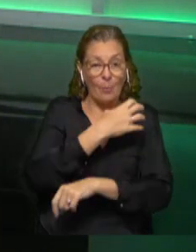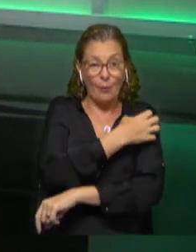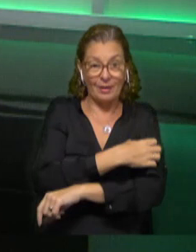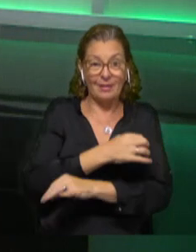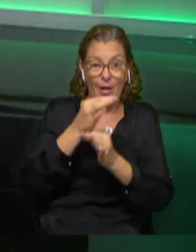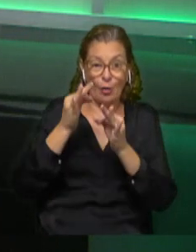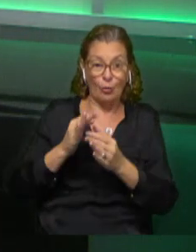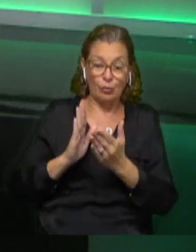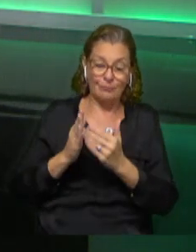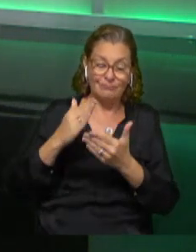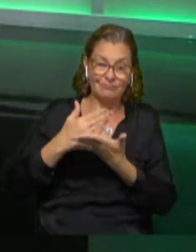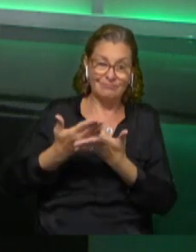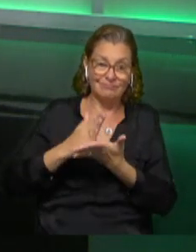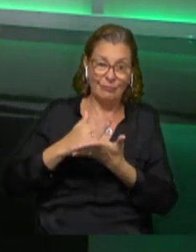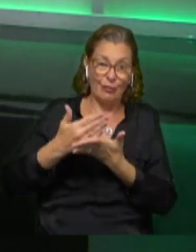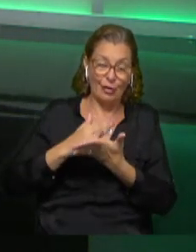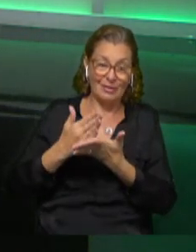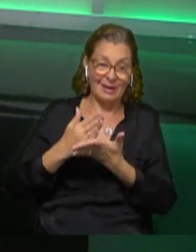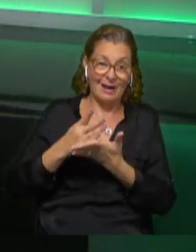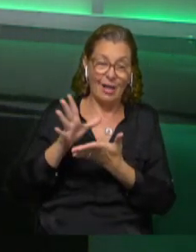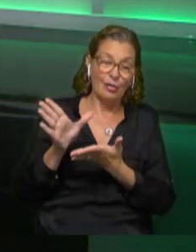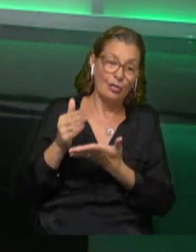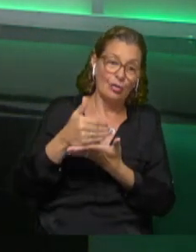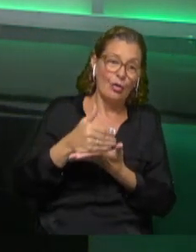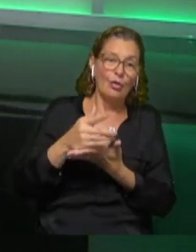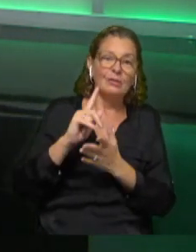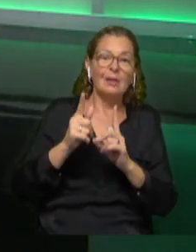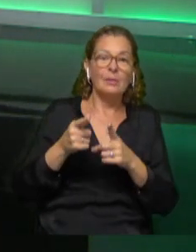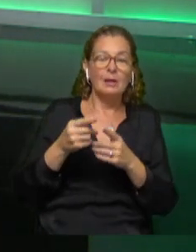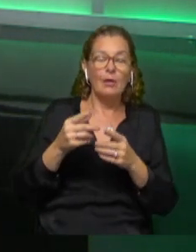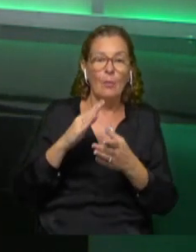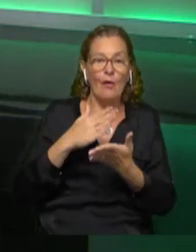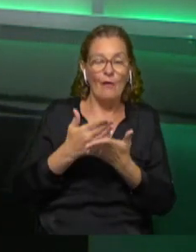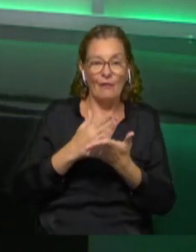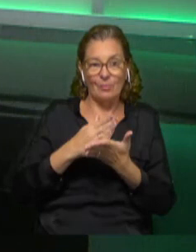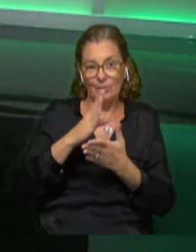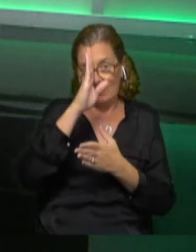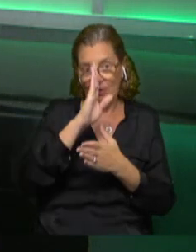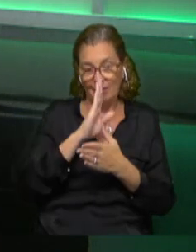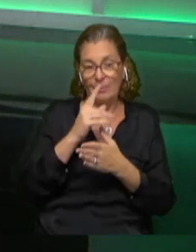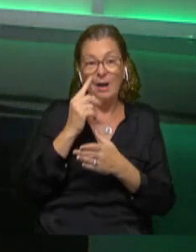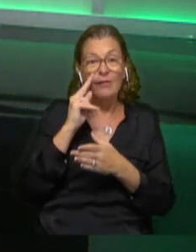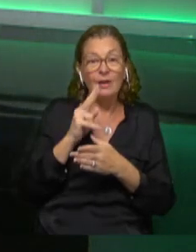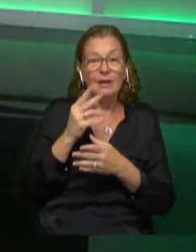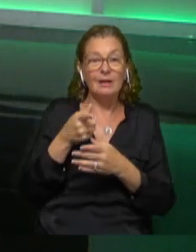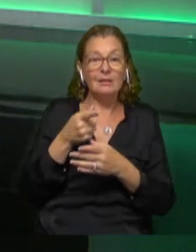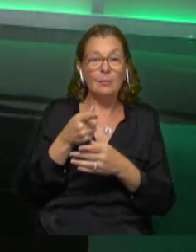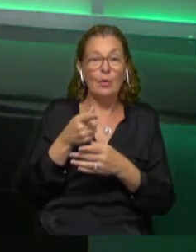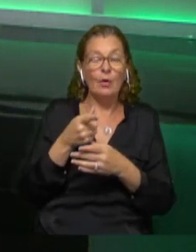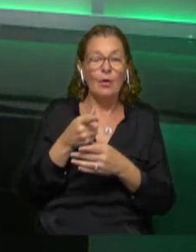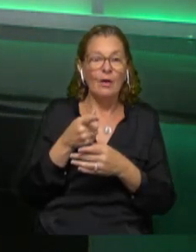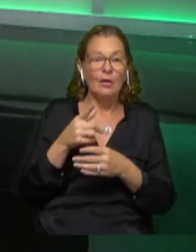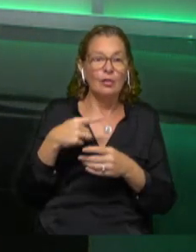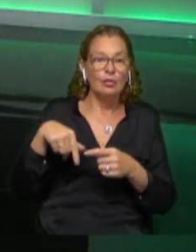justamente se encuentran en la región fronteriza, en particular con Brasil. Para hacer una recapitulación, lo que tenemos a nivel